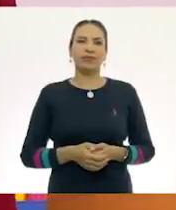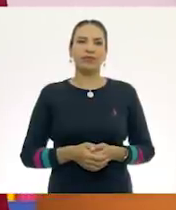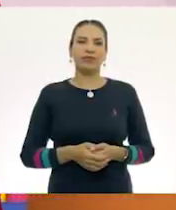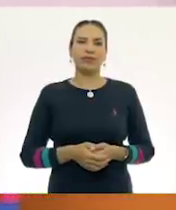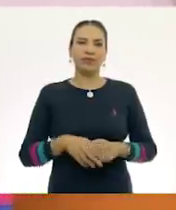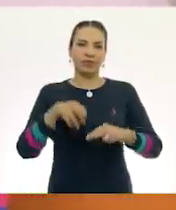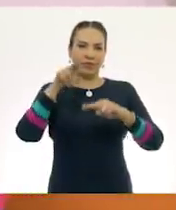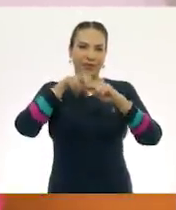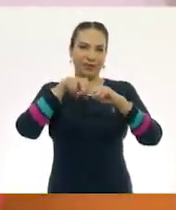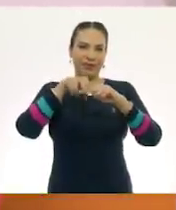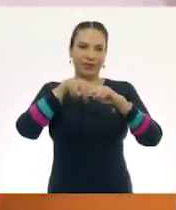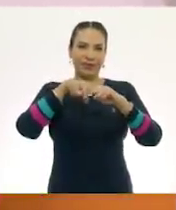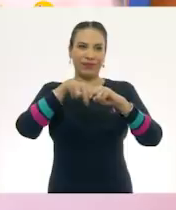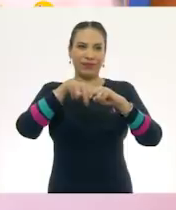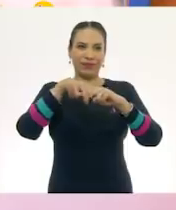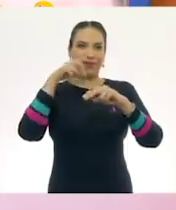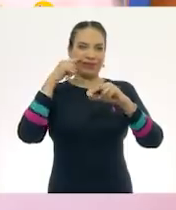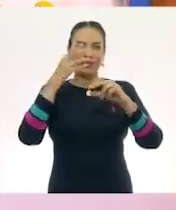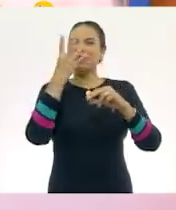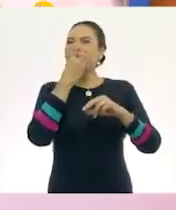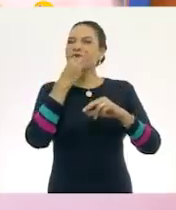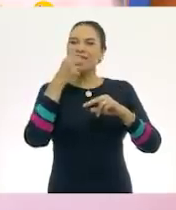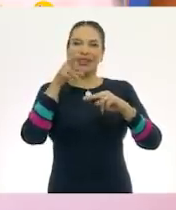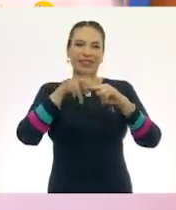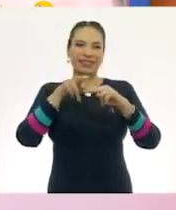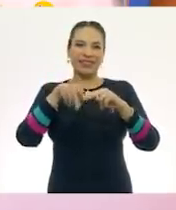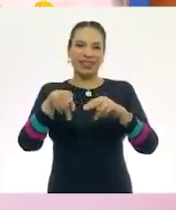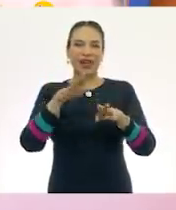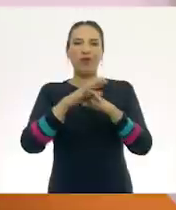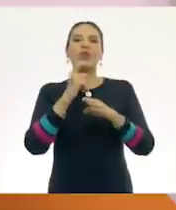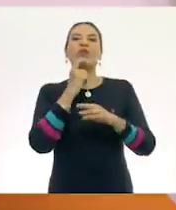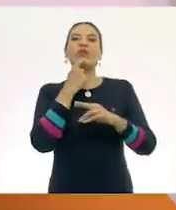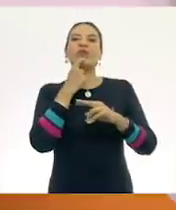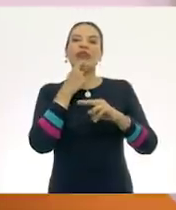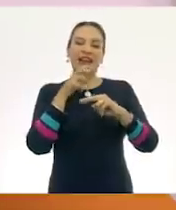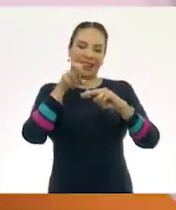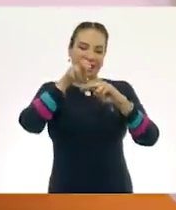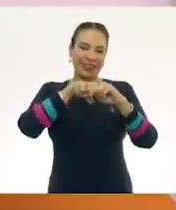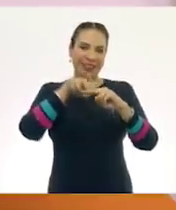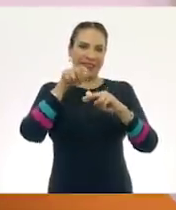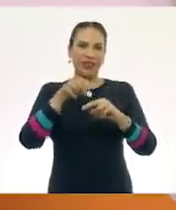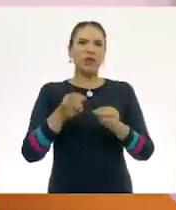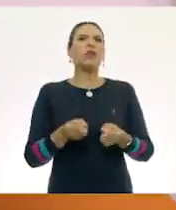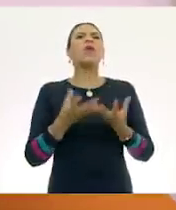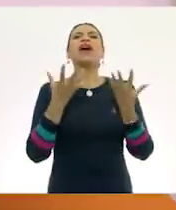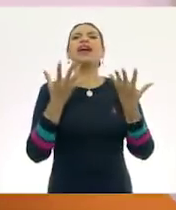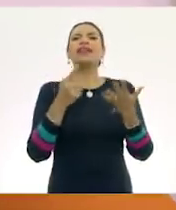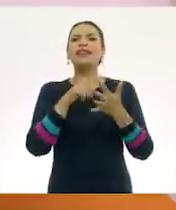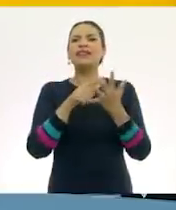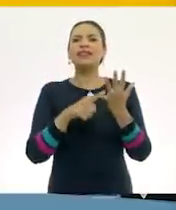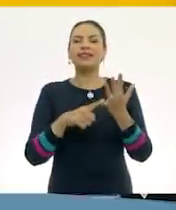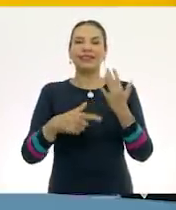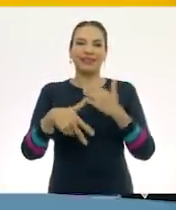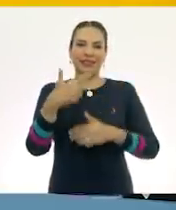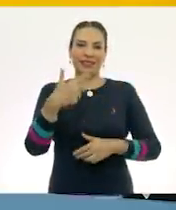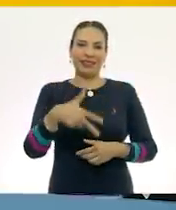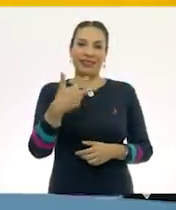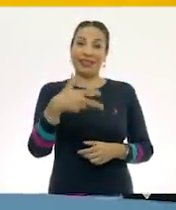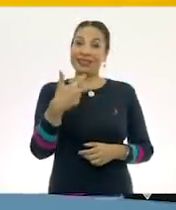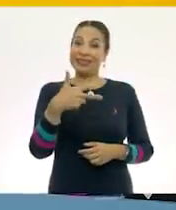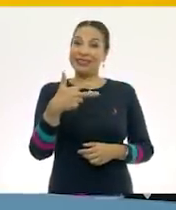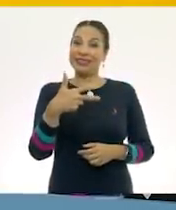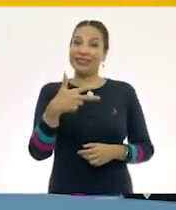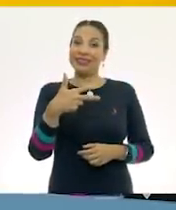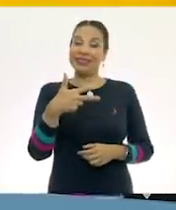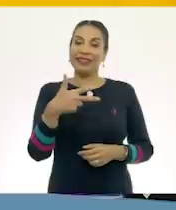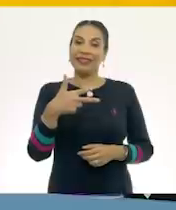¡Una sillita! ¡Veanla! ¡Qué bonita para las muñecas! Y con este, ¿cuántos llevamos? ¡Trece! ¡Trece!